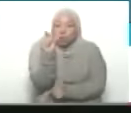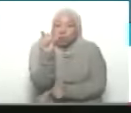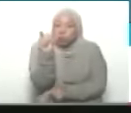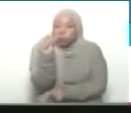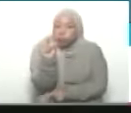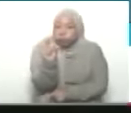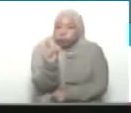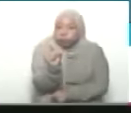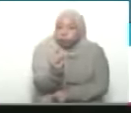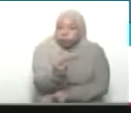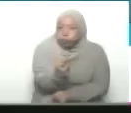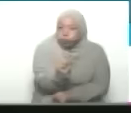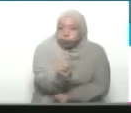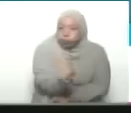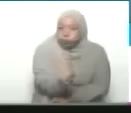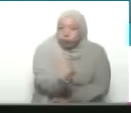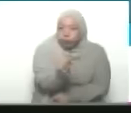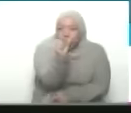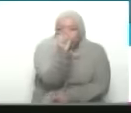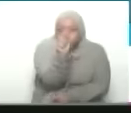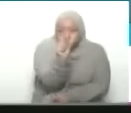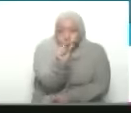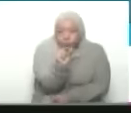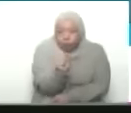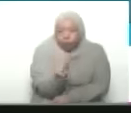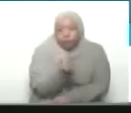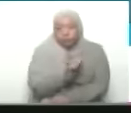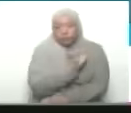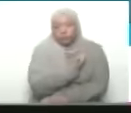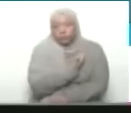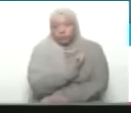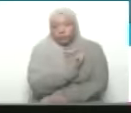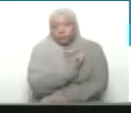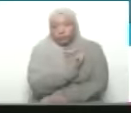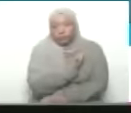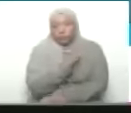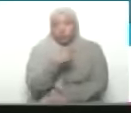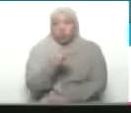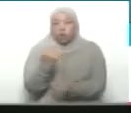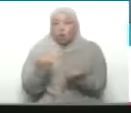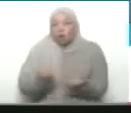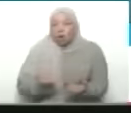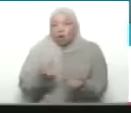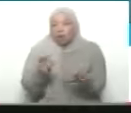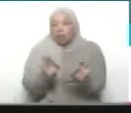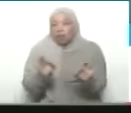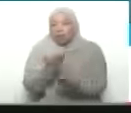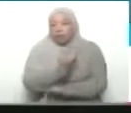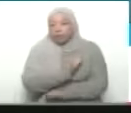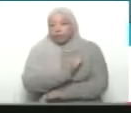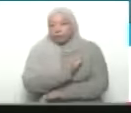y convirtieron a Palestina en un archipiélago allí, en parte de lo que fue su territorio.